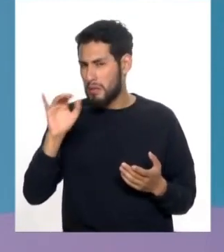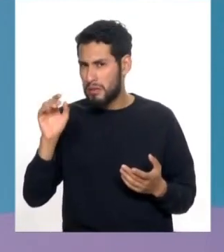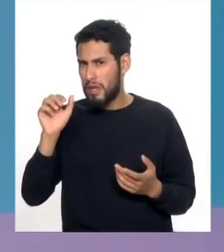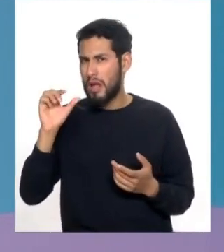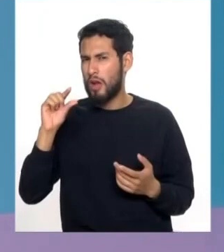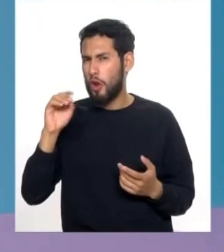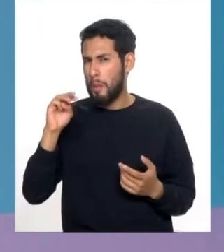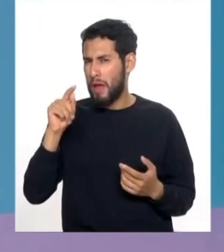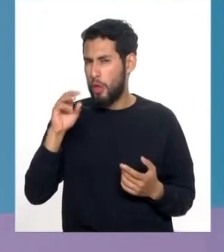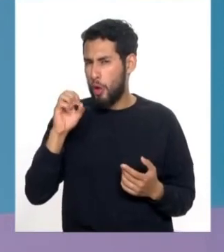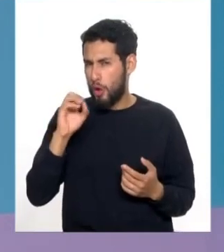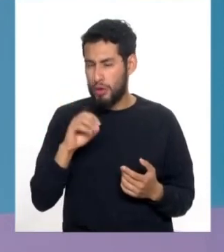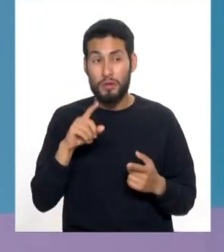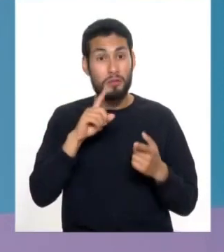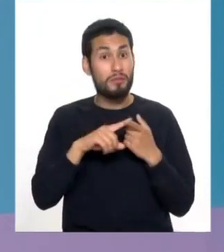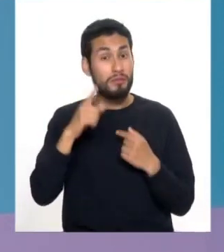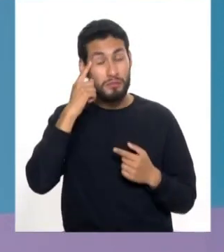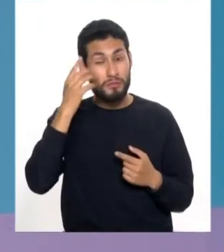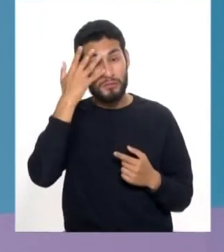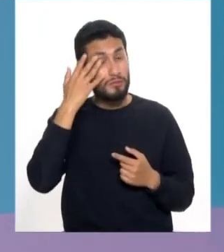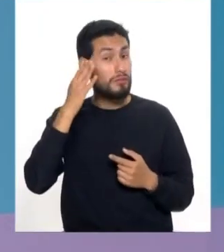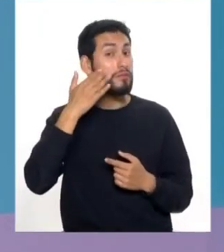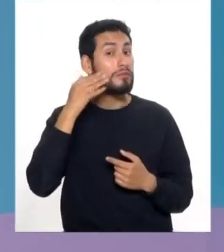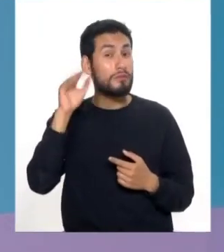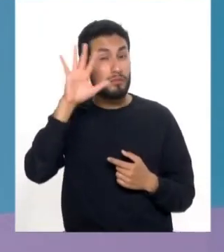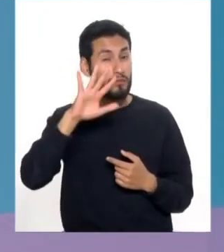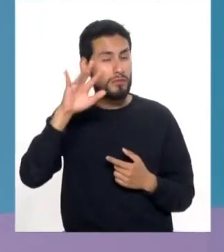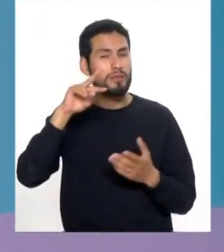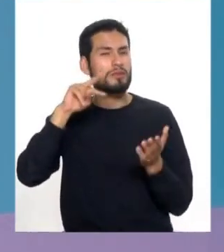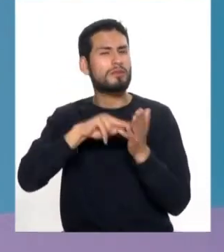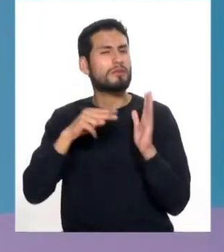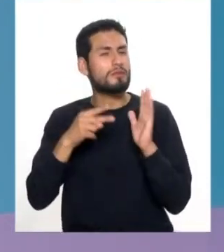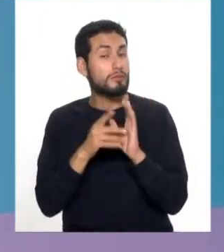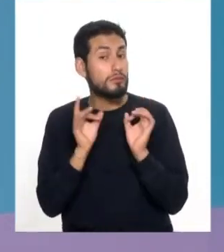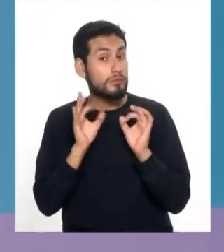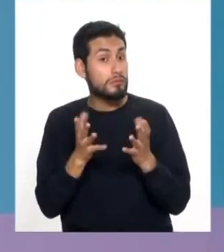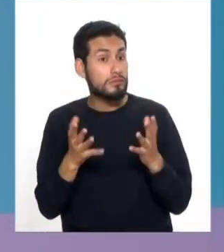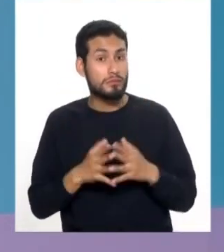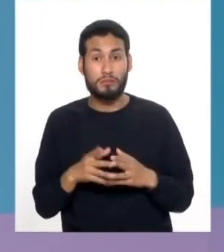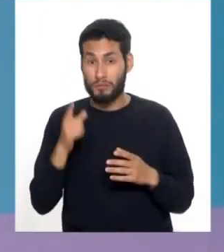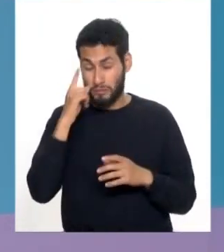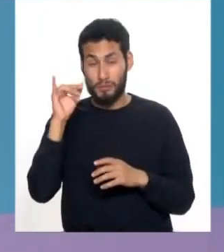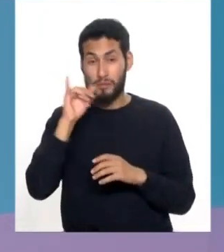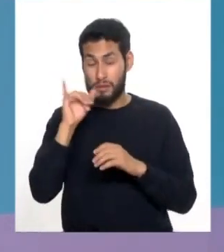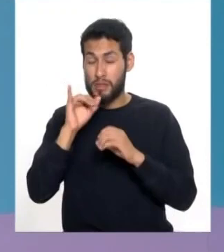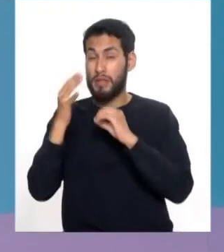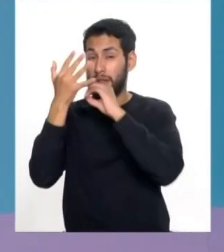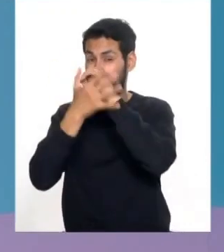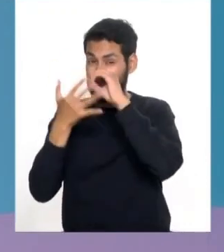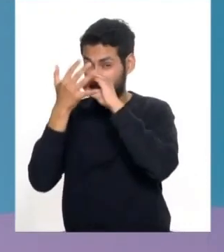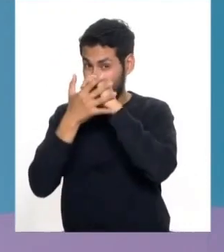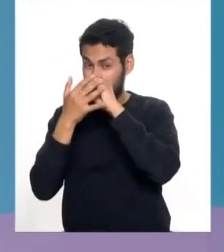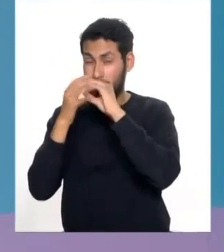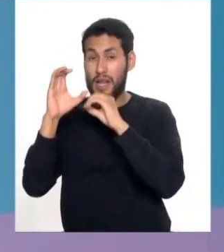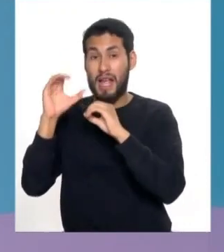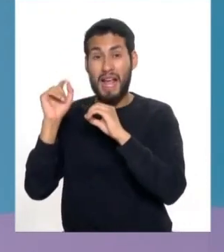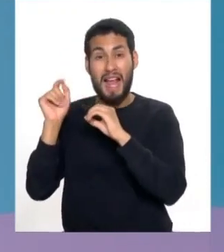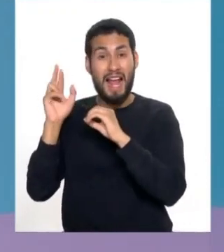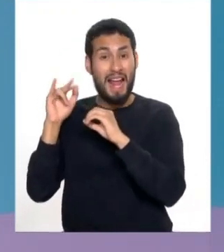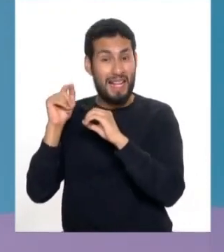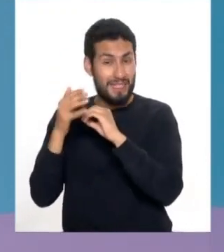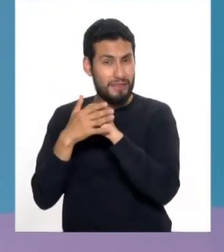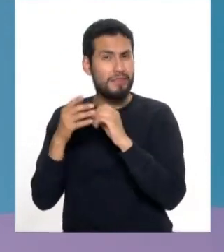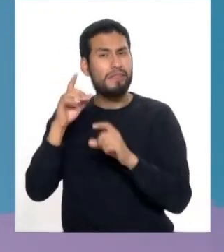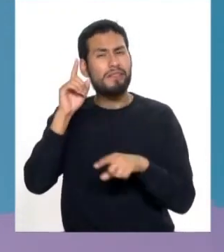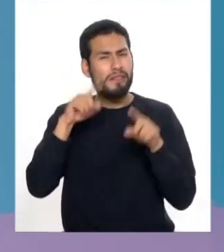que saber que si el B blanco existe una posibilidad de que tenga también cataratas. Y existen algunas